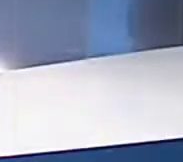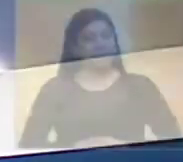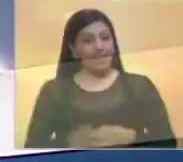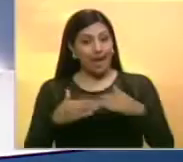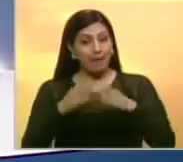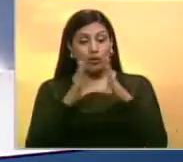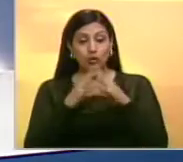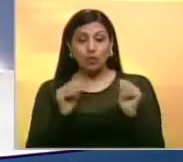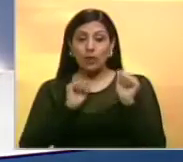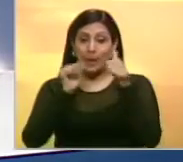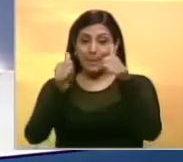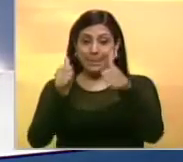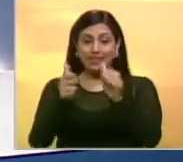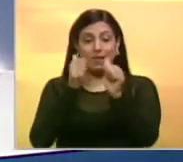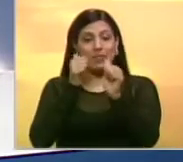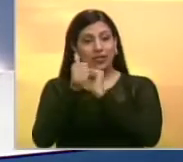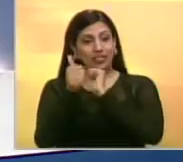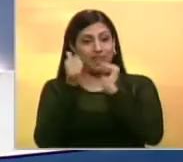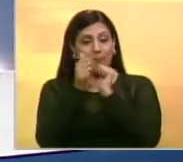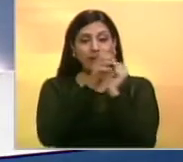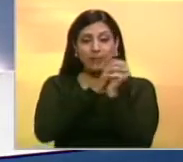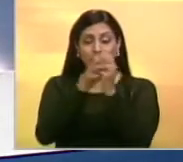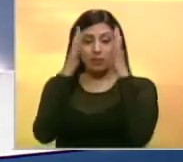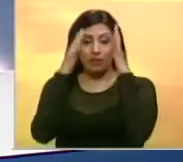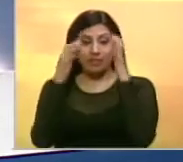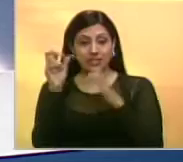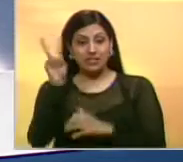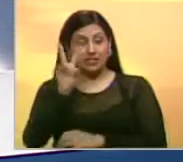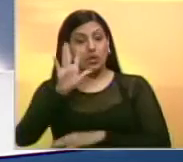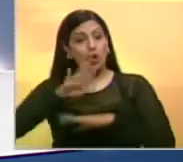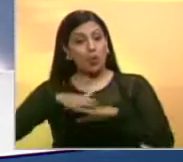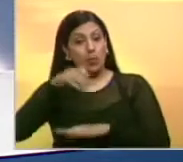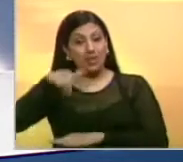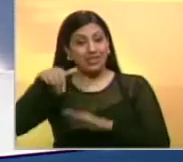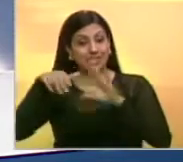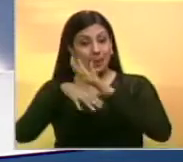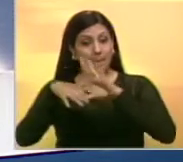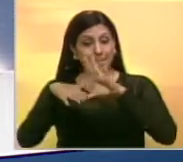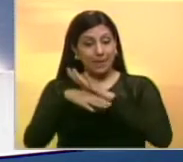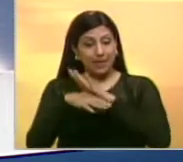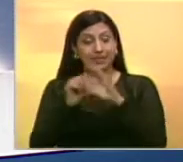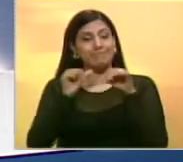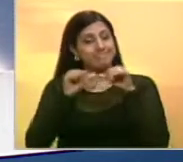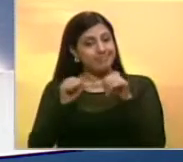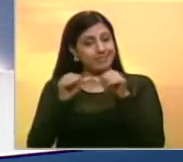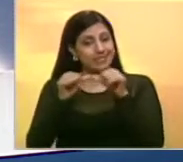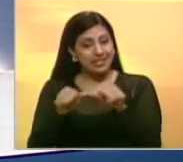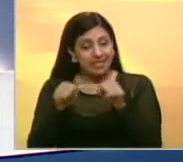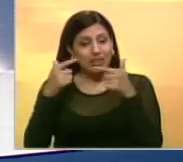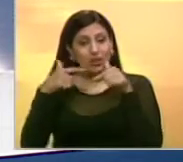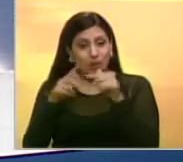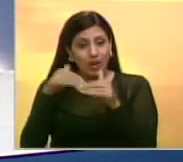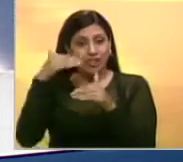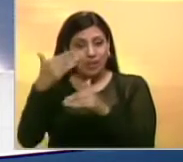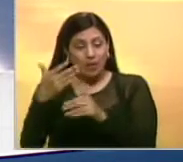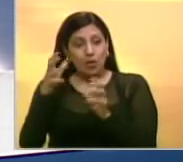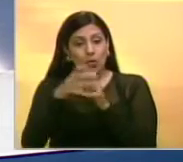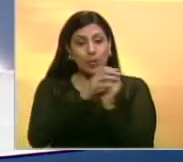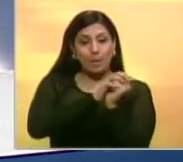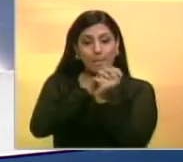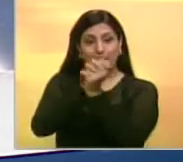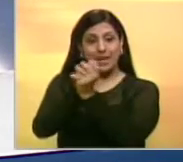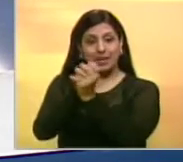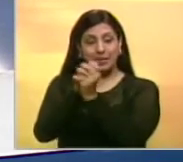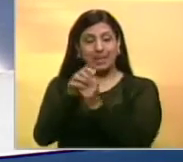Amigas y amigos comenzamos los deportes con béisbol profesional venezolano porque este martes continúa la acción de la post temporada de la pelota